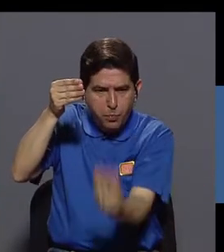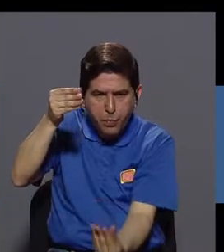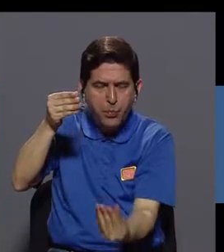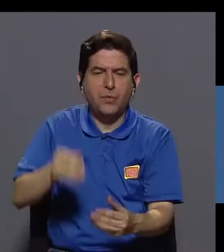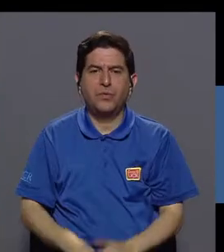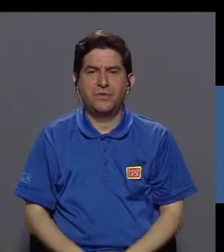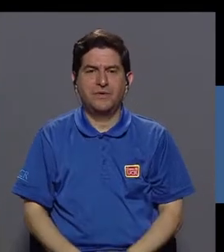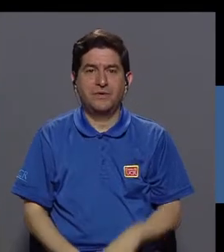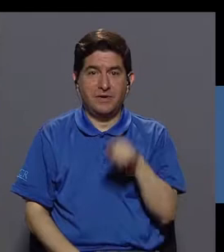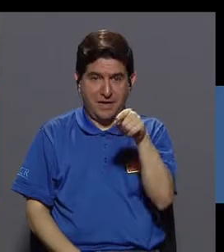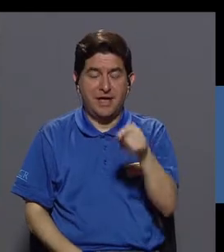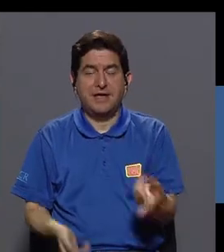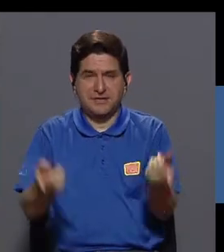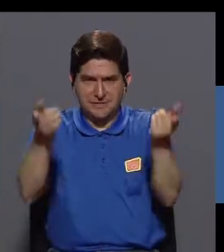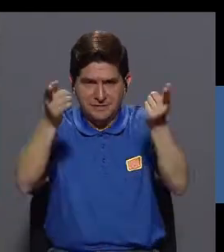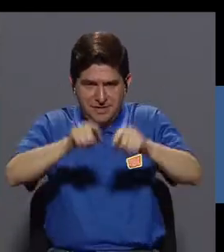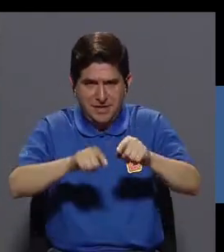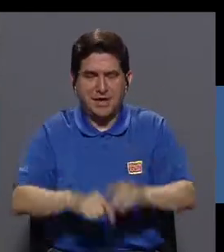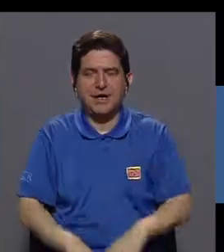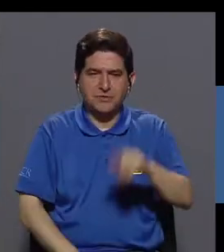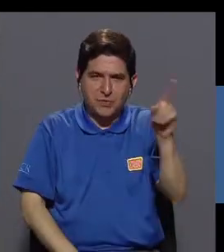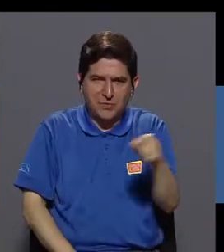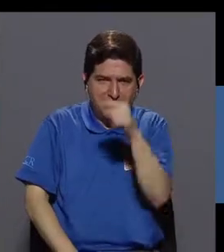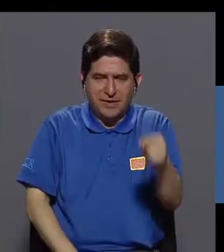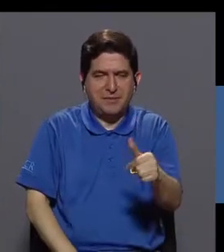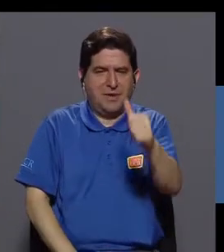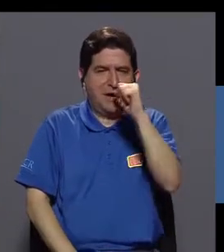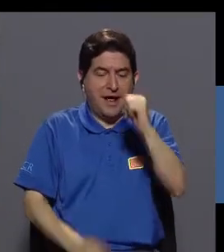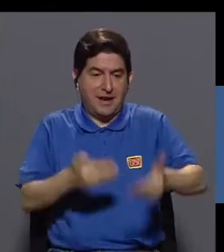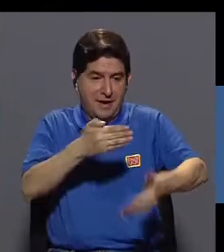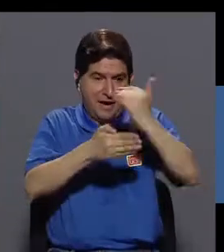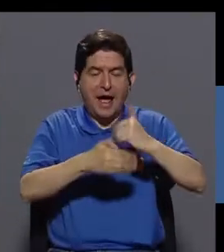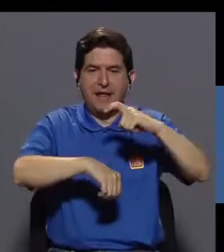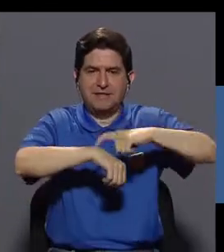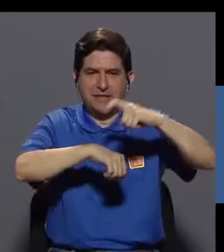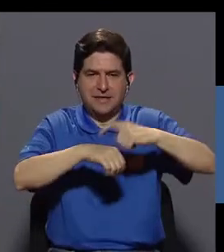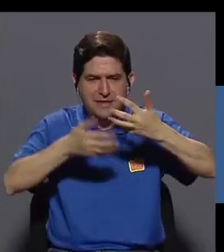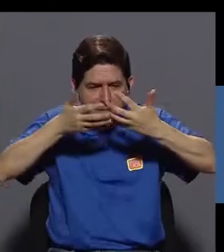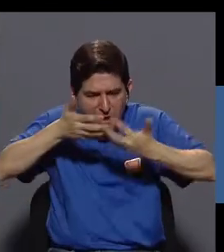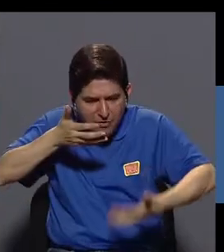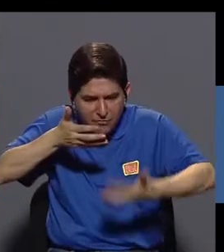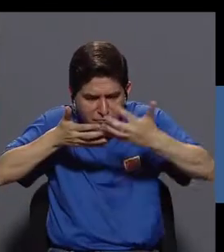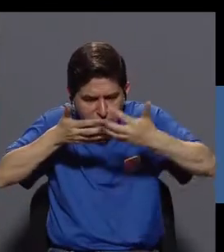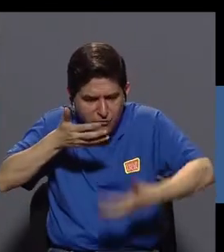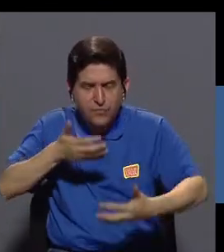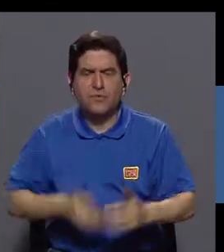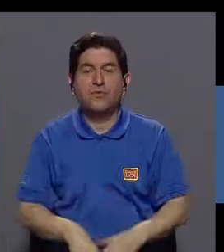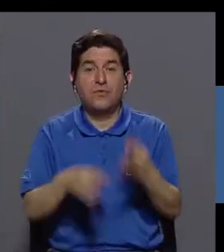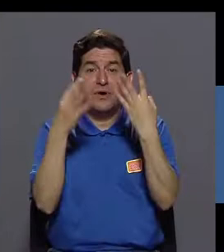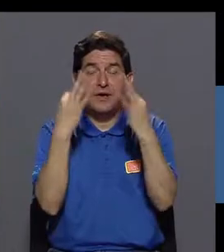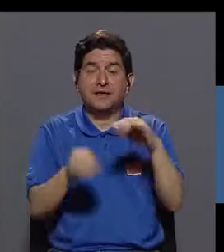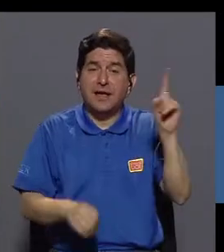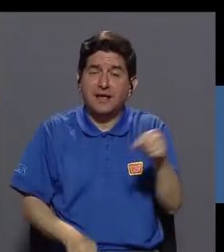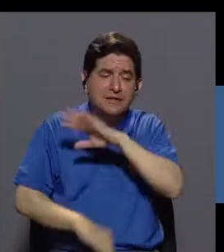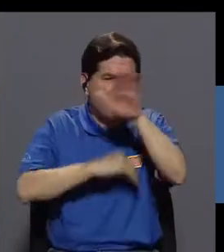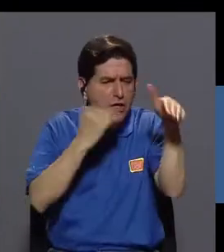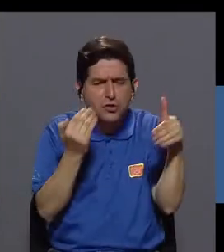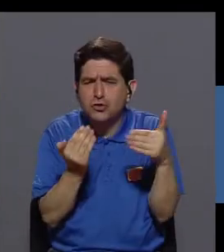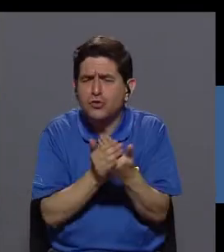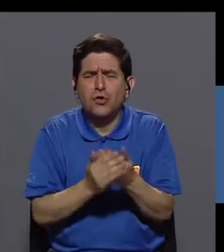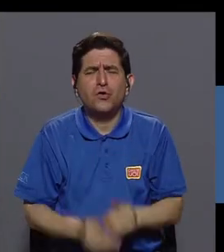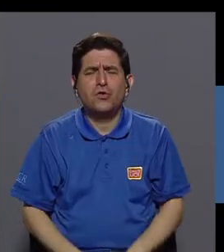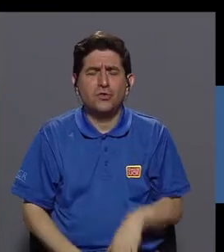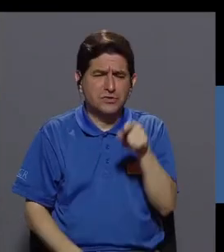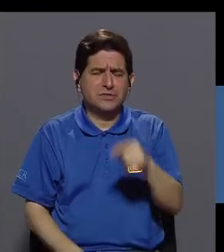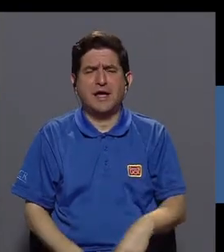suciedad de la masa de agua antes de la etapa de filtración, en la cual lo que busca es eliminar todos aquellos residuos sólidos que hayan